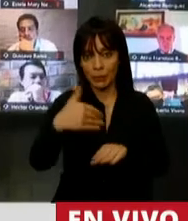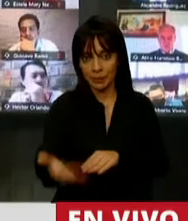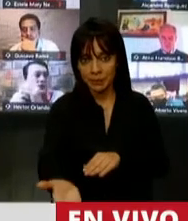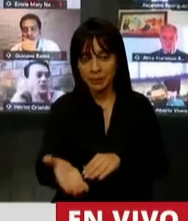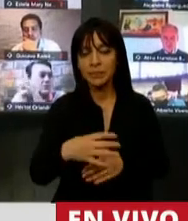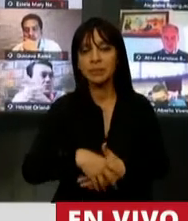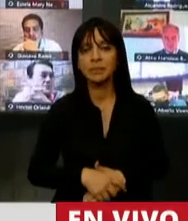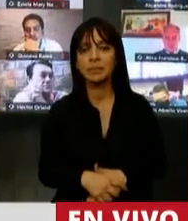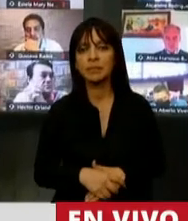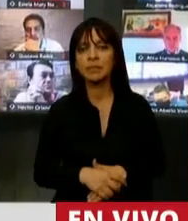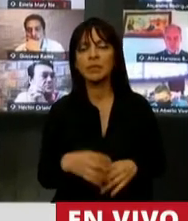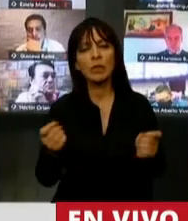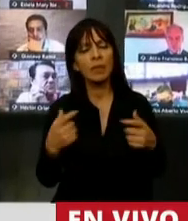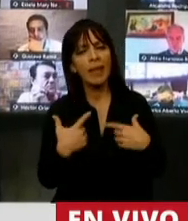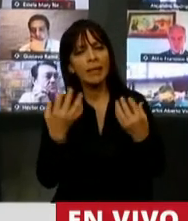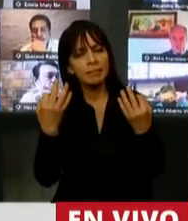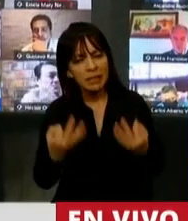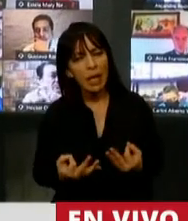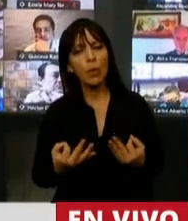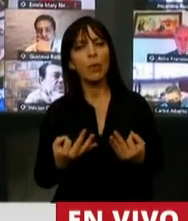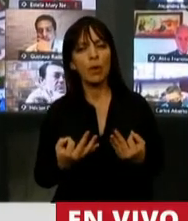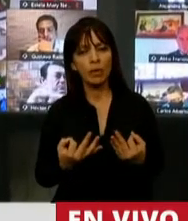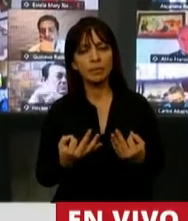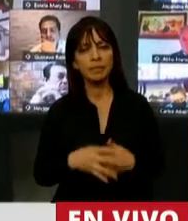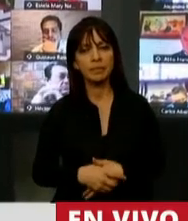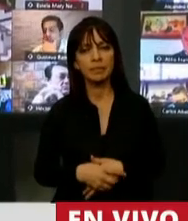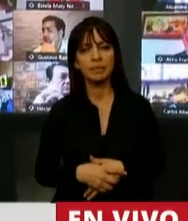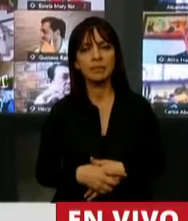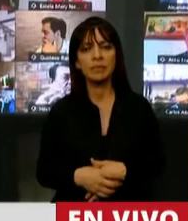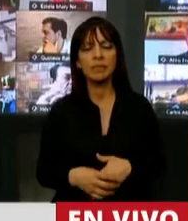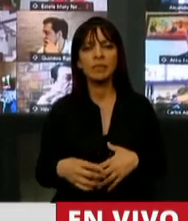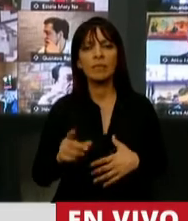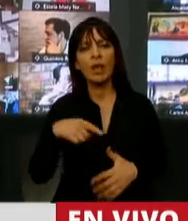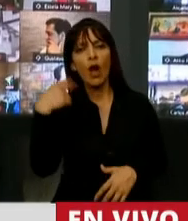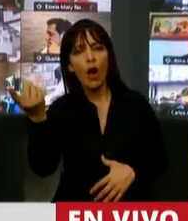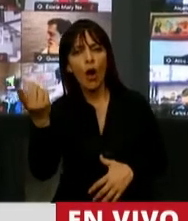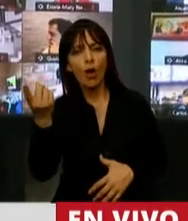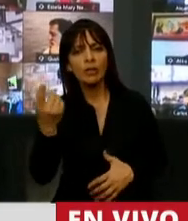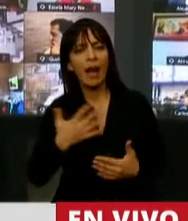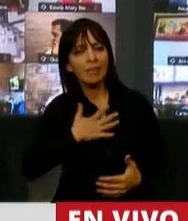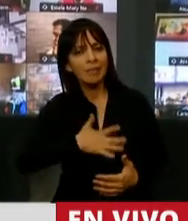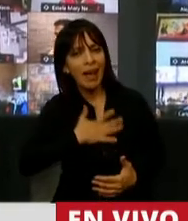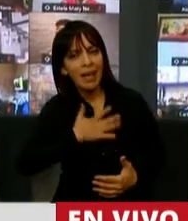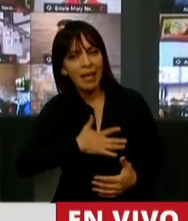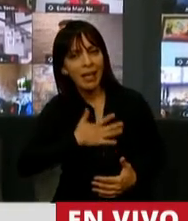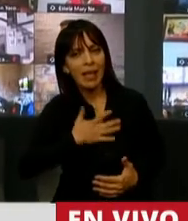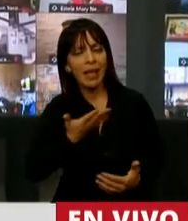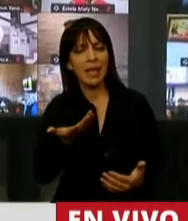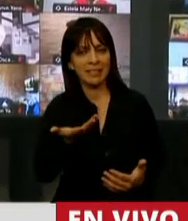nos va a traer seguramente la otra alegría que nos ha generado